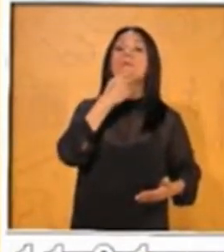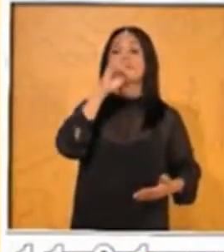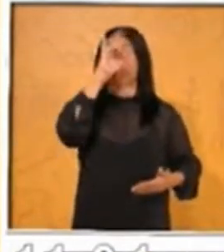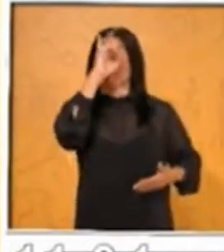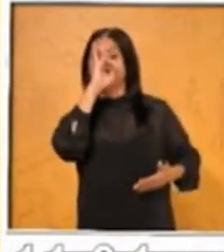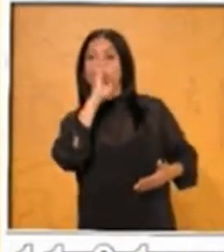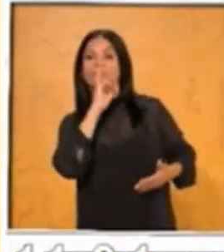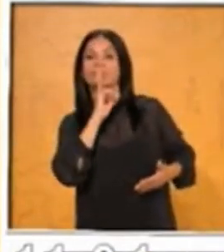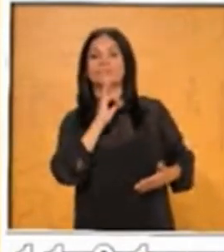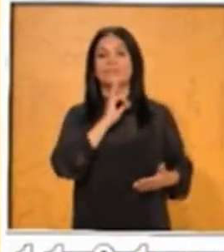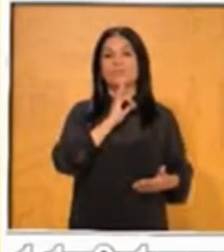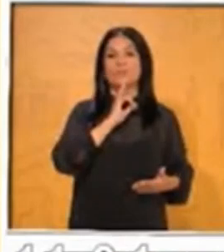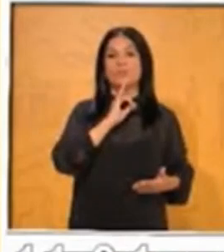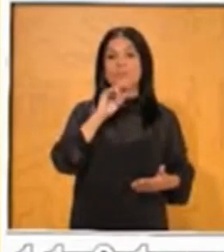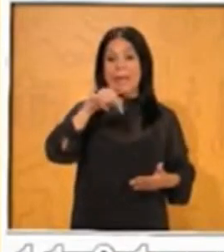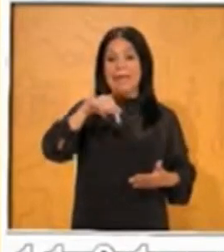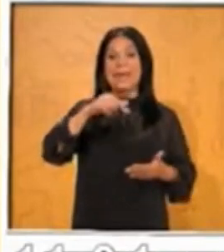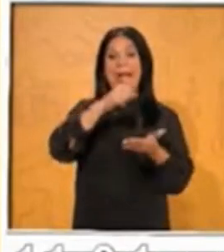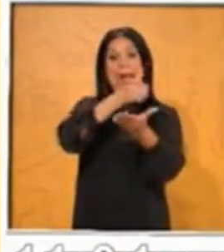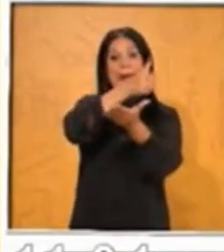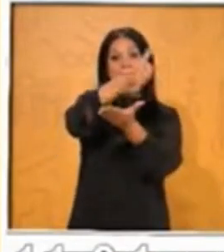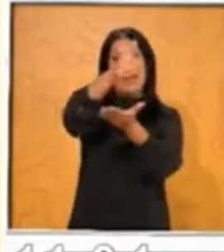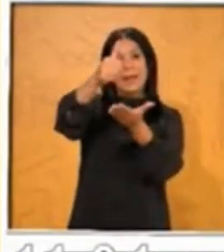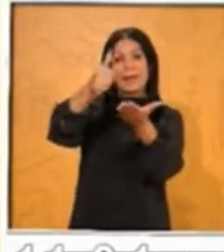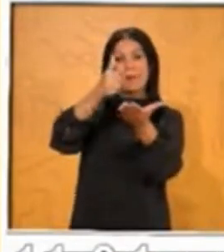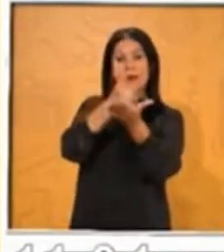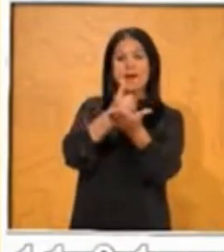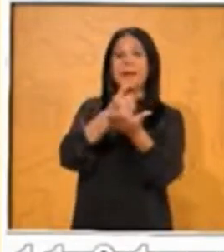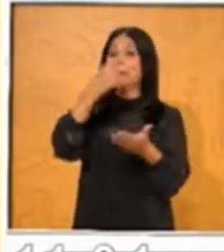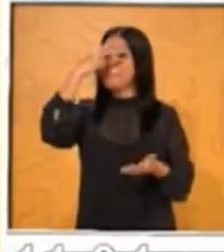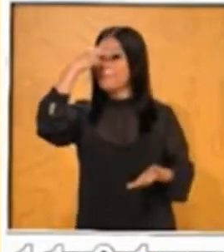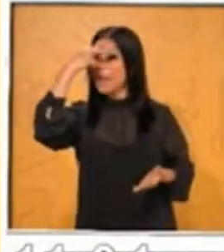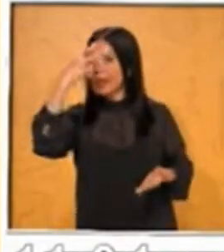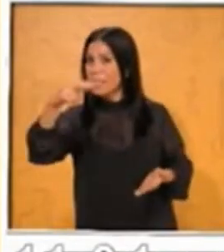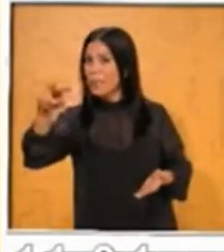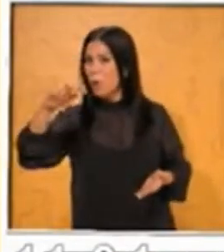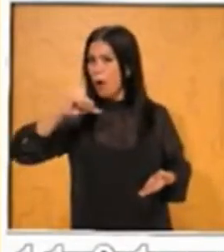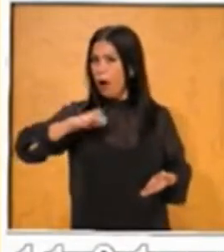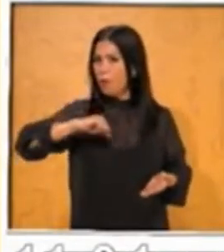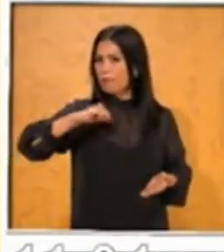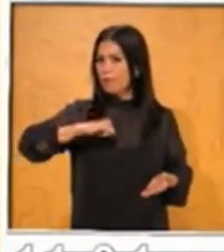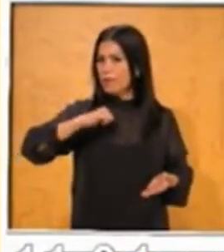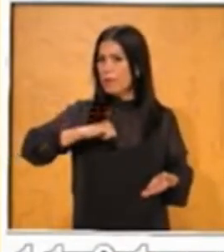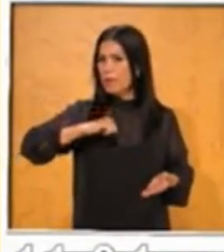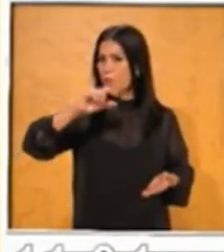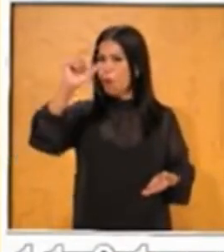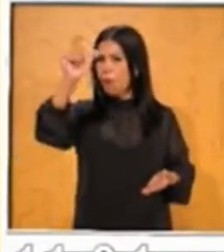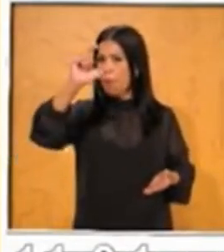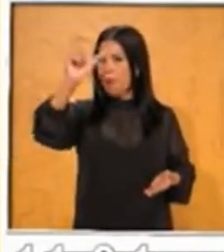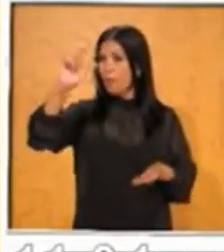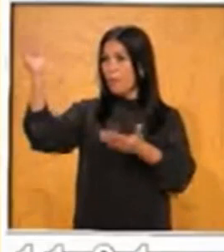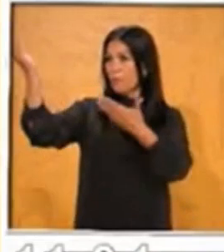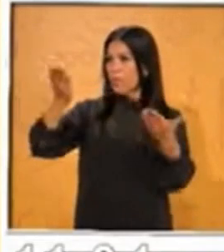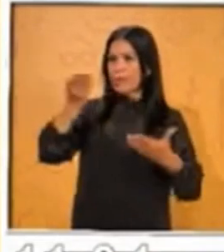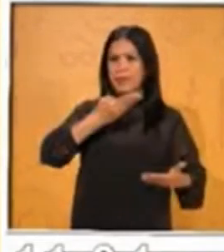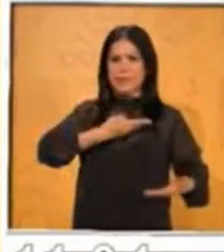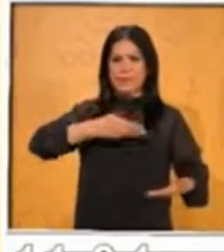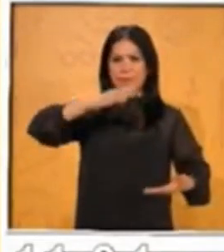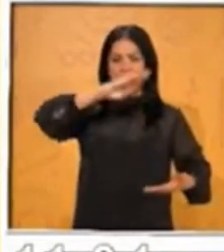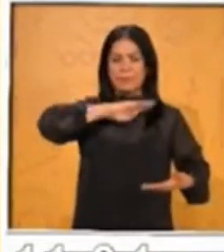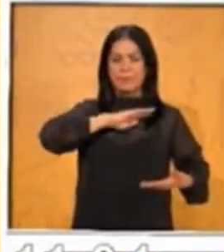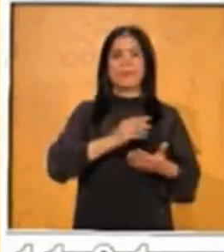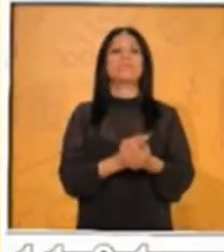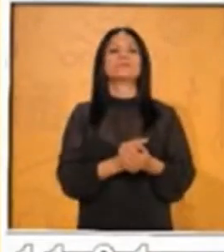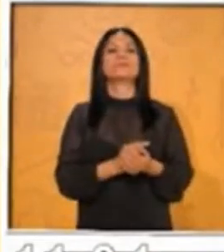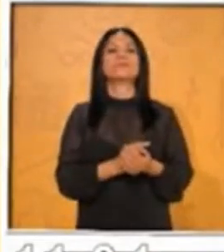en la Ciudad de México, pero durante la época de la colonia. Y ahora sí, ¿cuál es el planteamiento de nuestra historia? Bueno, una joven